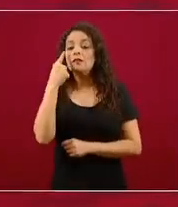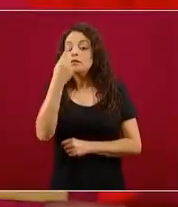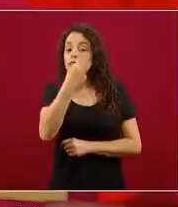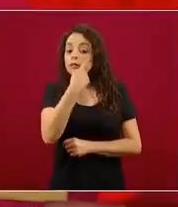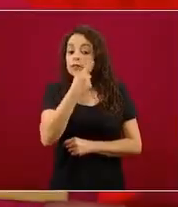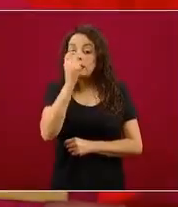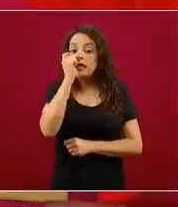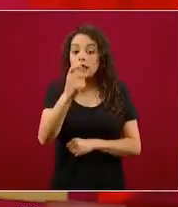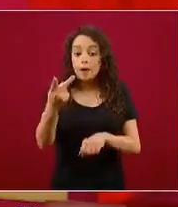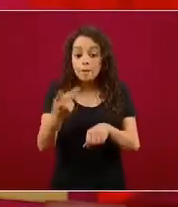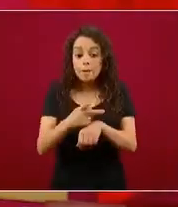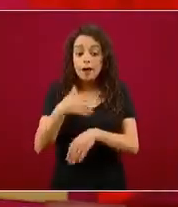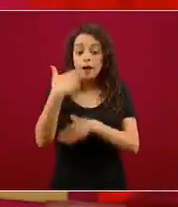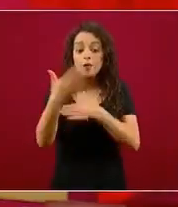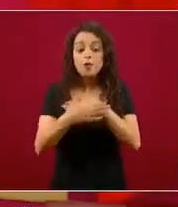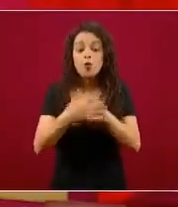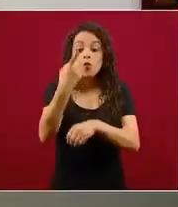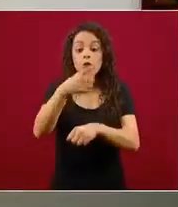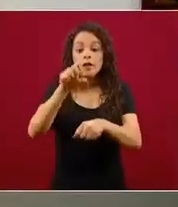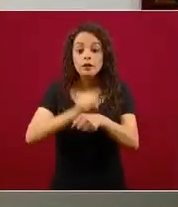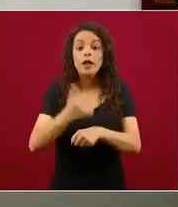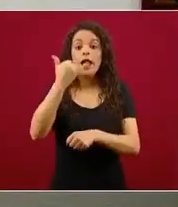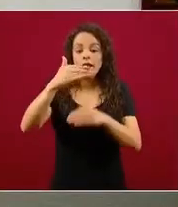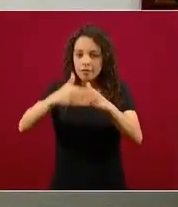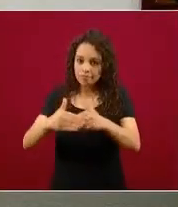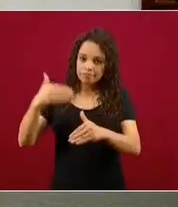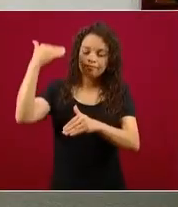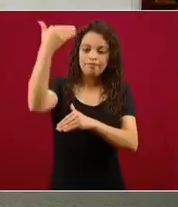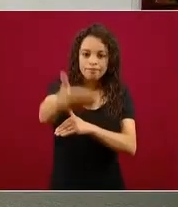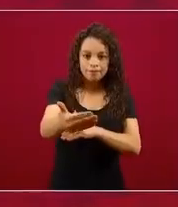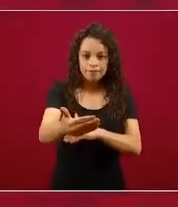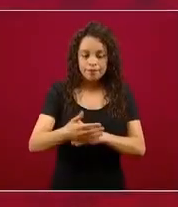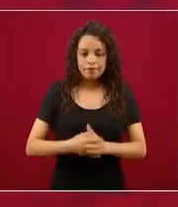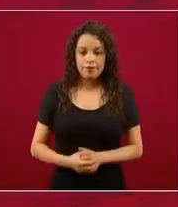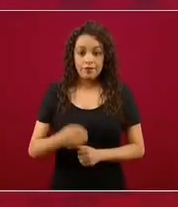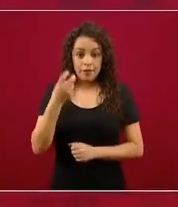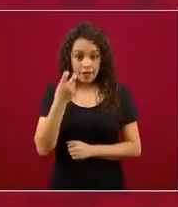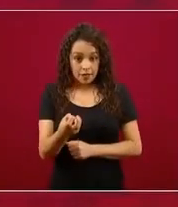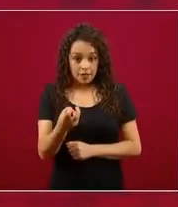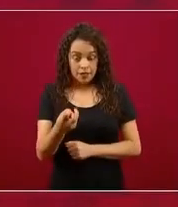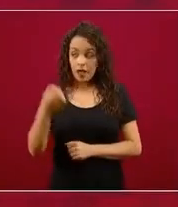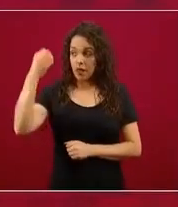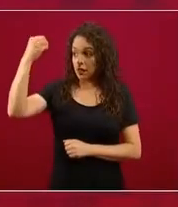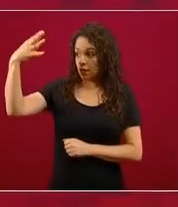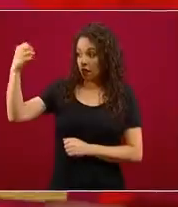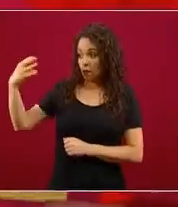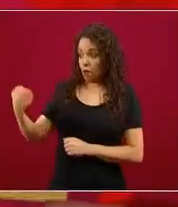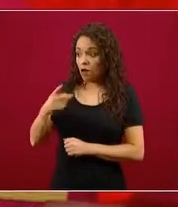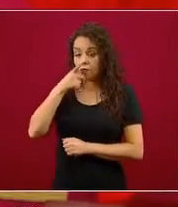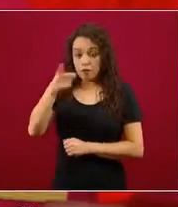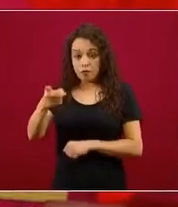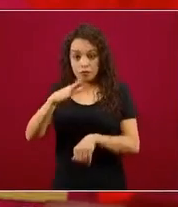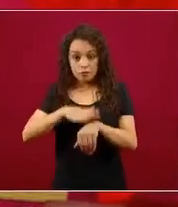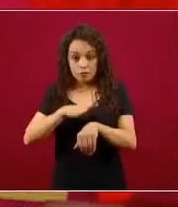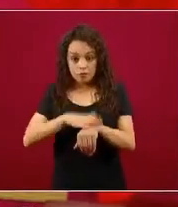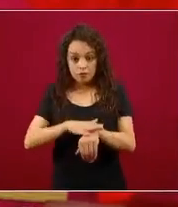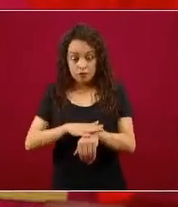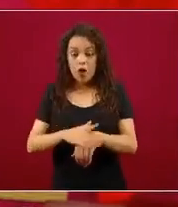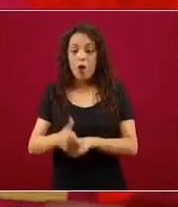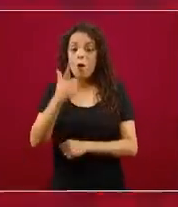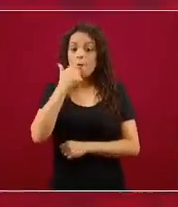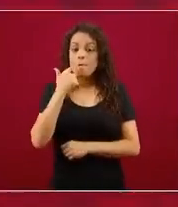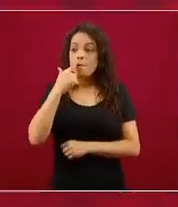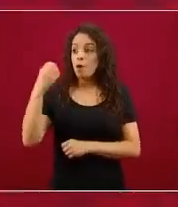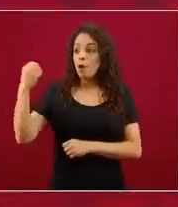en la siguiente semana y en la posterior, momento en que estará, de acuerdo al semáforo que estamos anunciando ahorita, en rojo en la